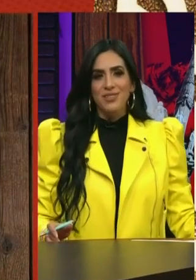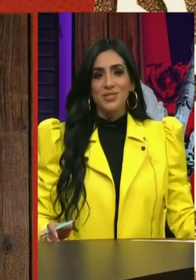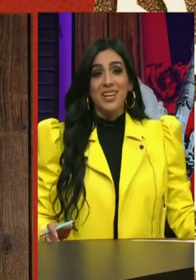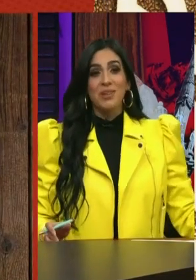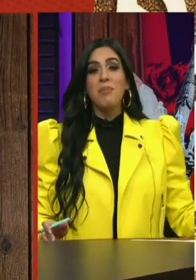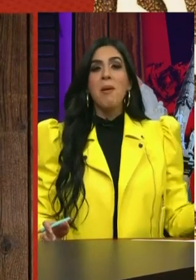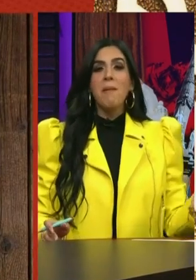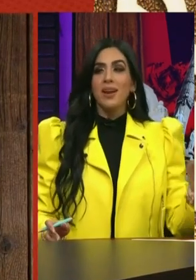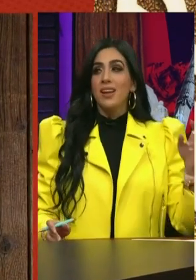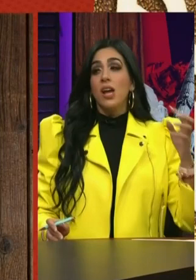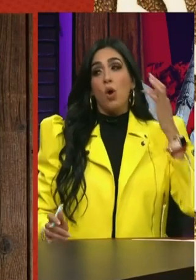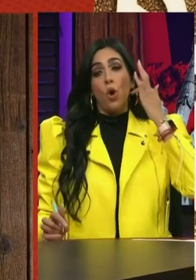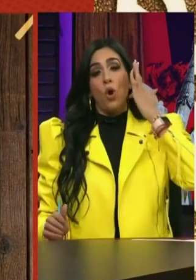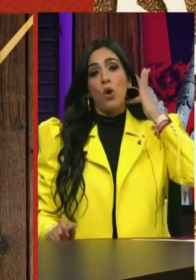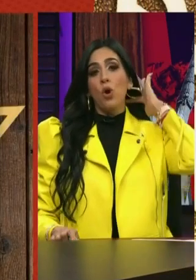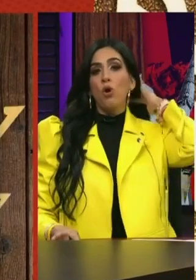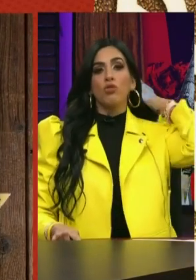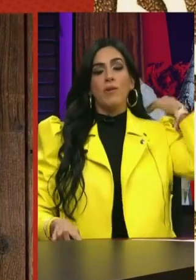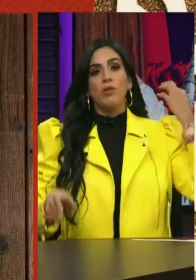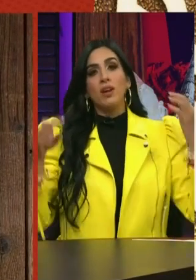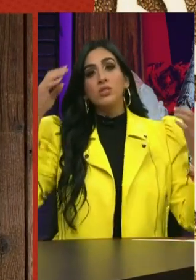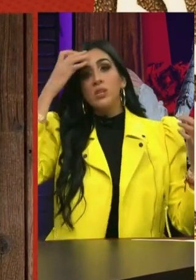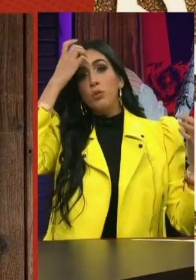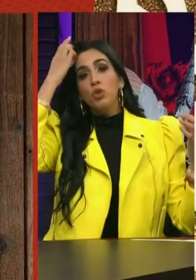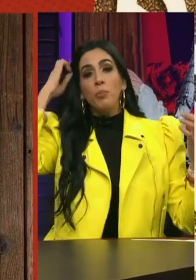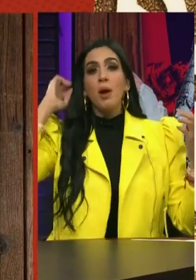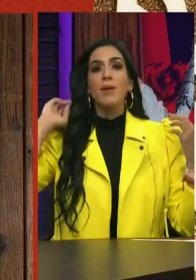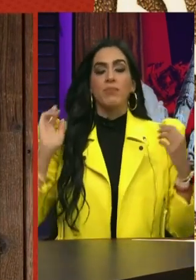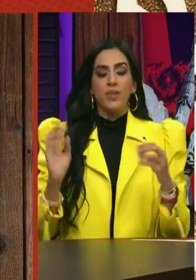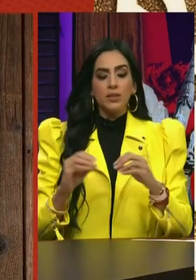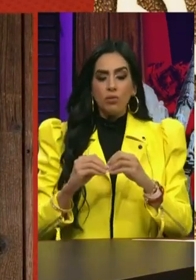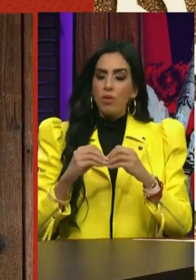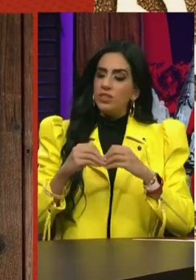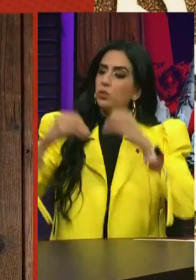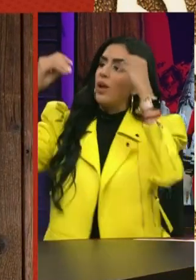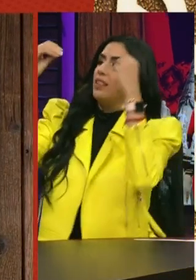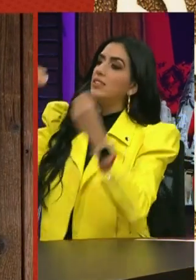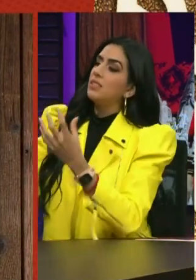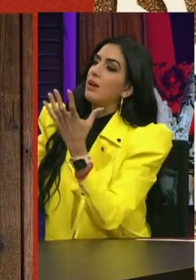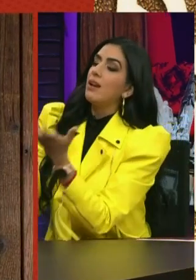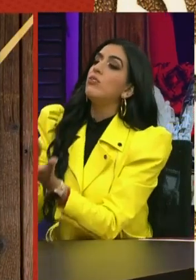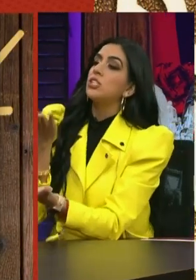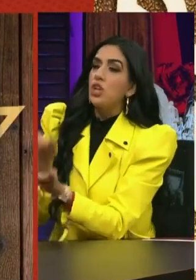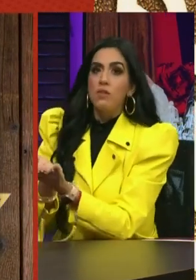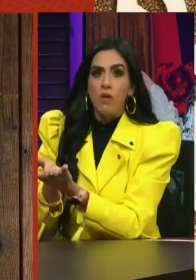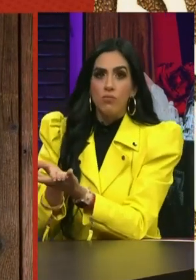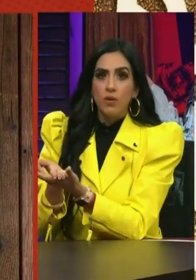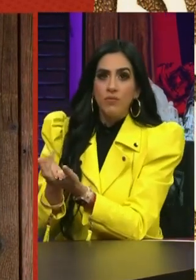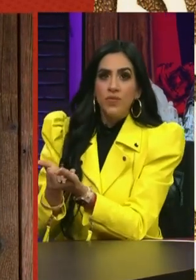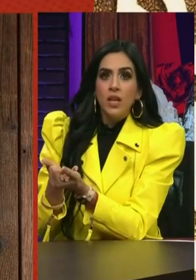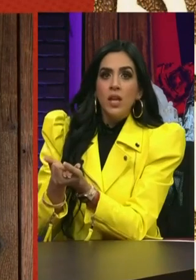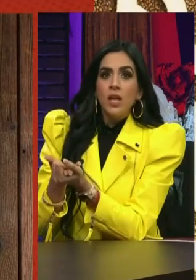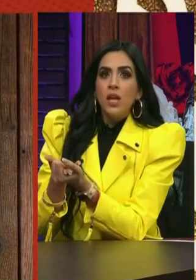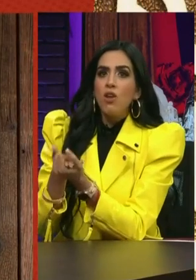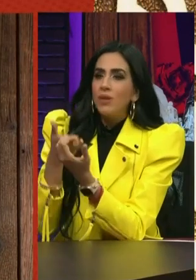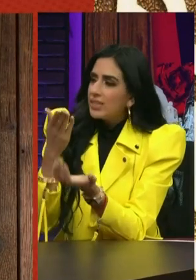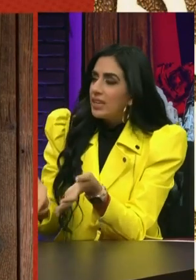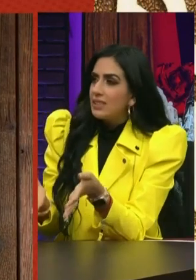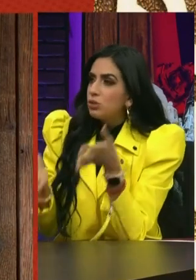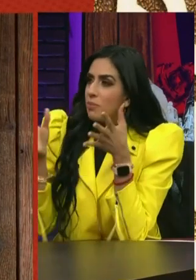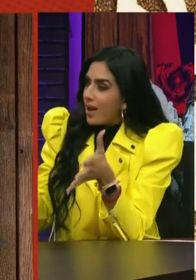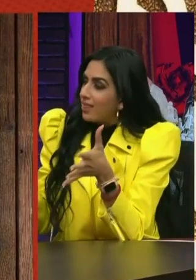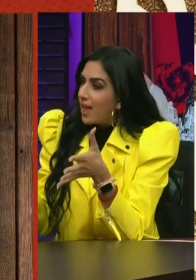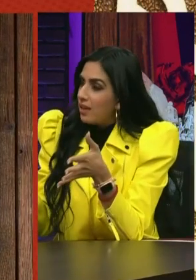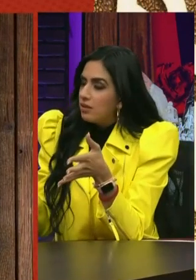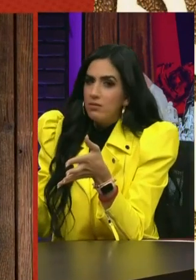no dije Ah, qué bueno, porque eso es una grosería. No, no, todavía no llegamos a ese punto. Pero a ver, eso lo dice tu queridísima Claudia Shein. A ver, ¿qué qué? Que no ves